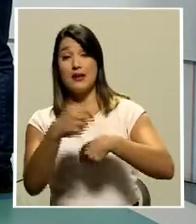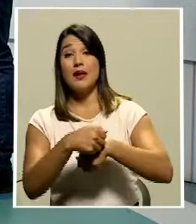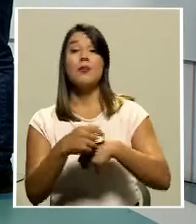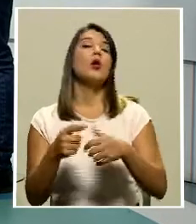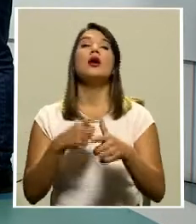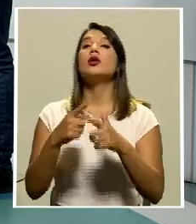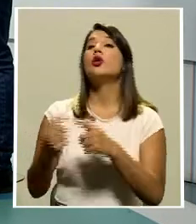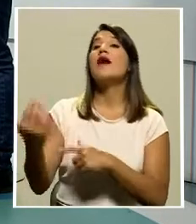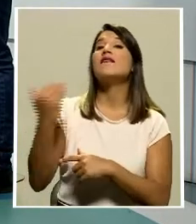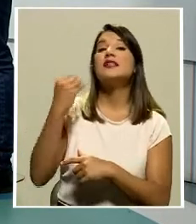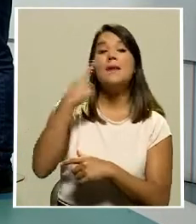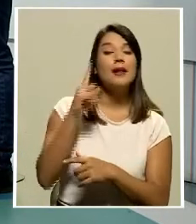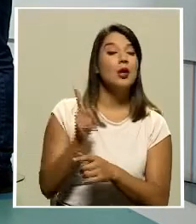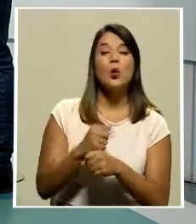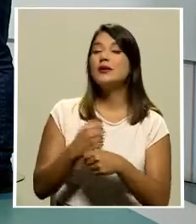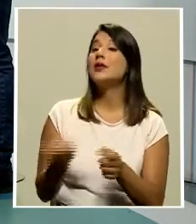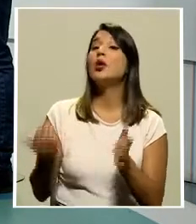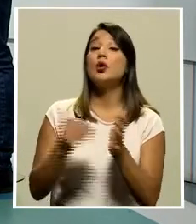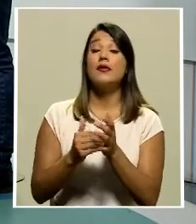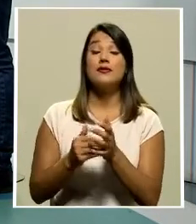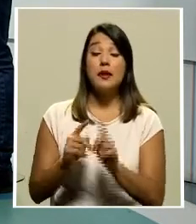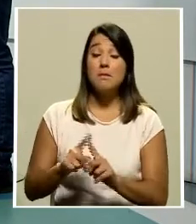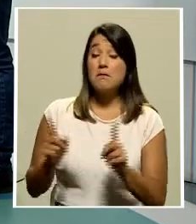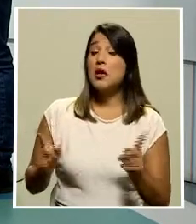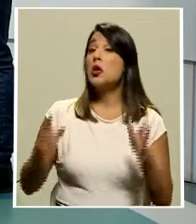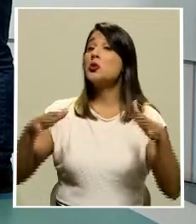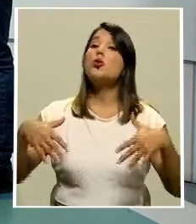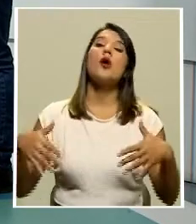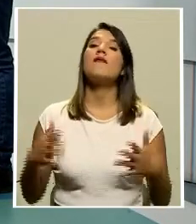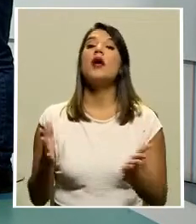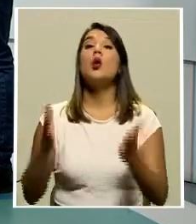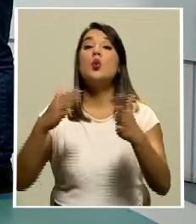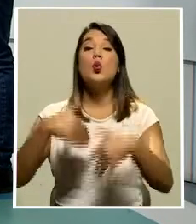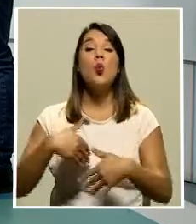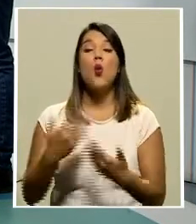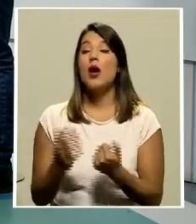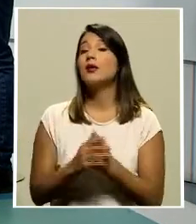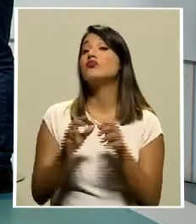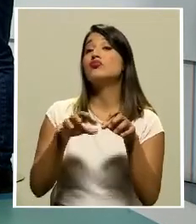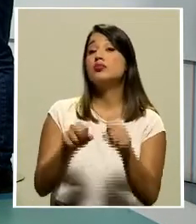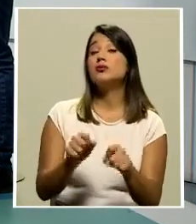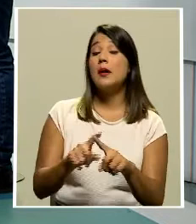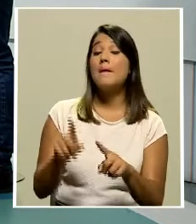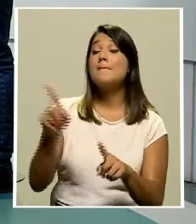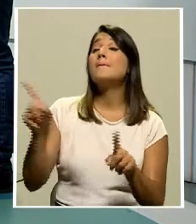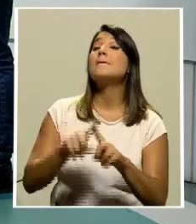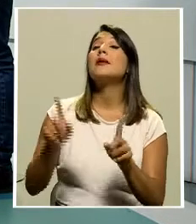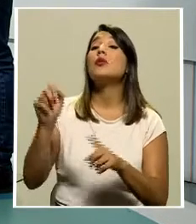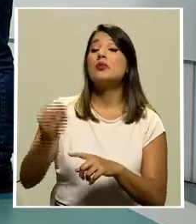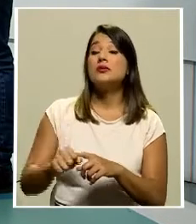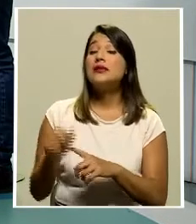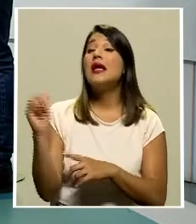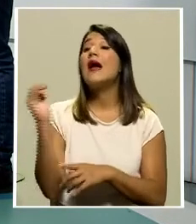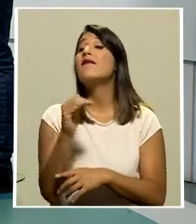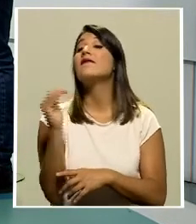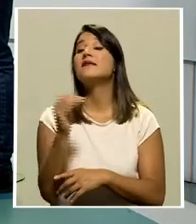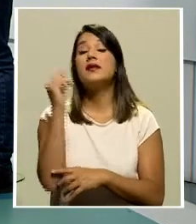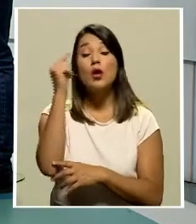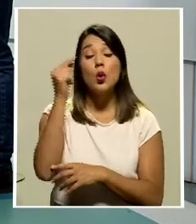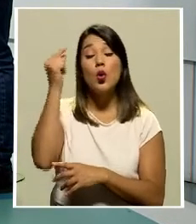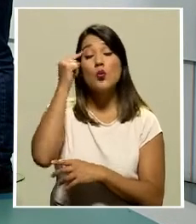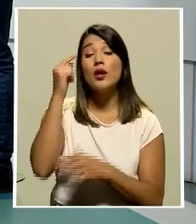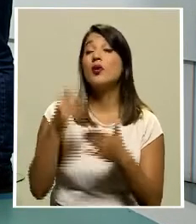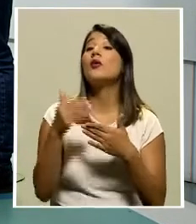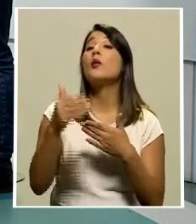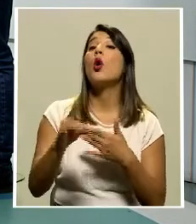que no se volviera a hacer pero todavía no existe una posición acerca de ellos lo que si hay es una advertencia de parte del gobierno que ahora a